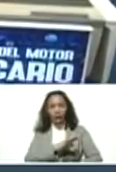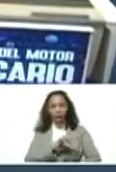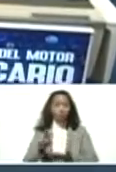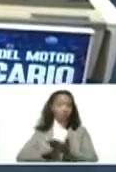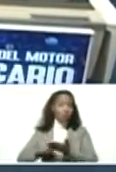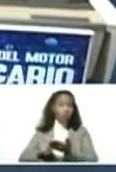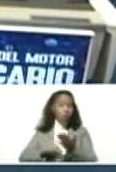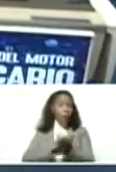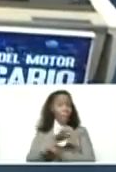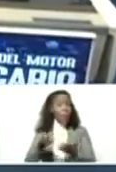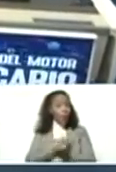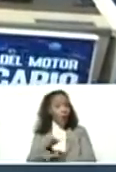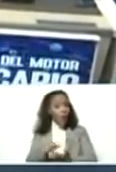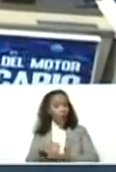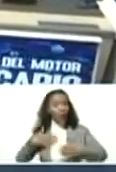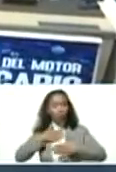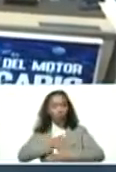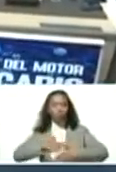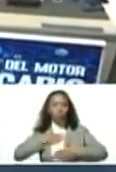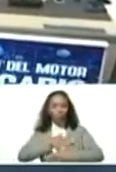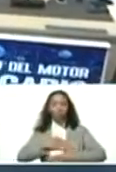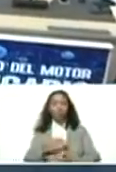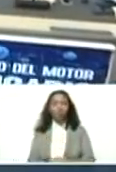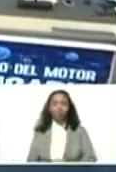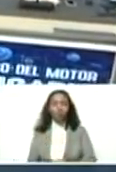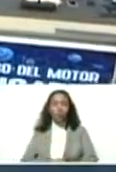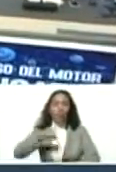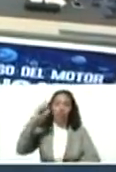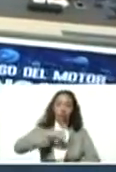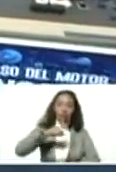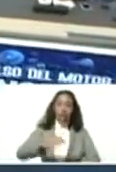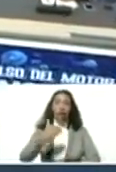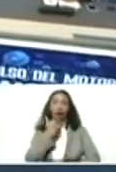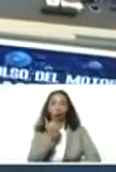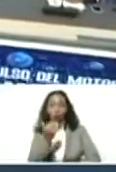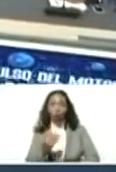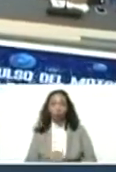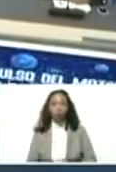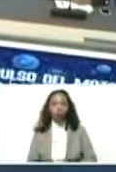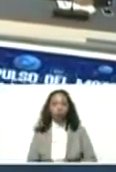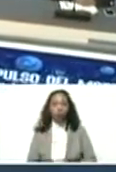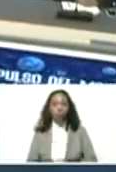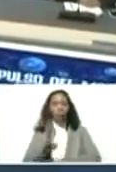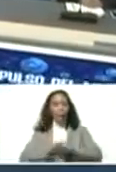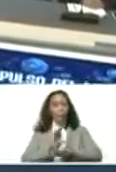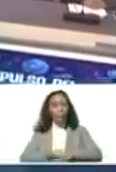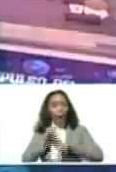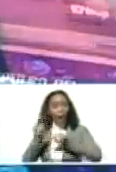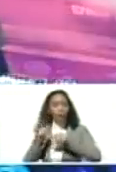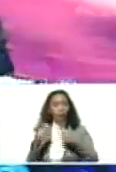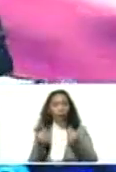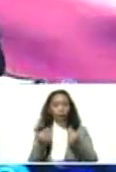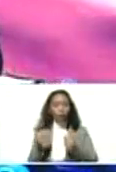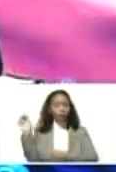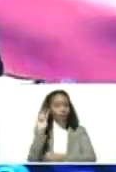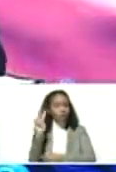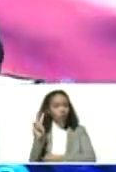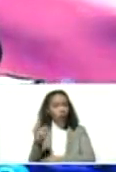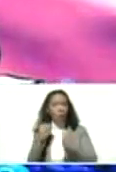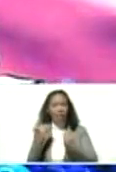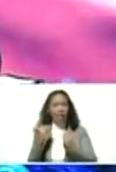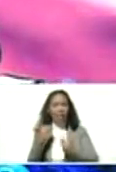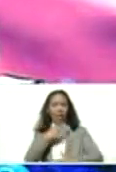solución de problemas, satisfacción de necesidades. Para eso es la economía venezolana, para